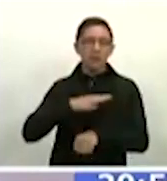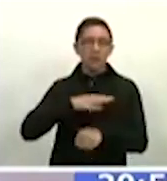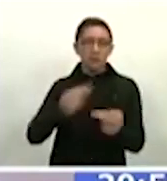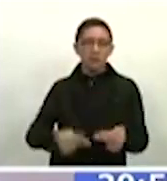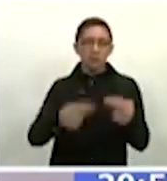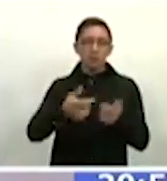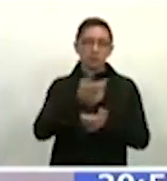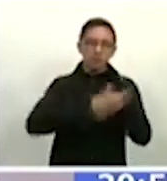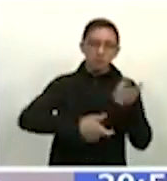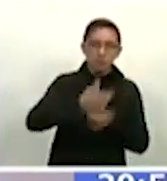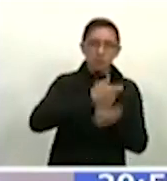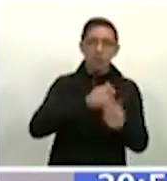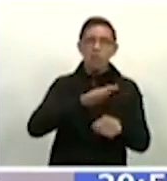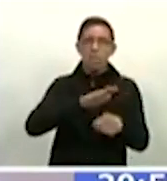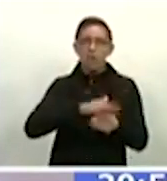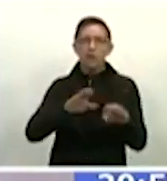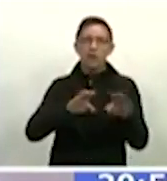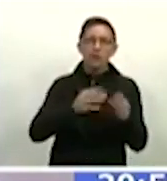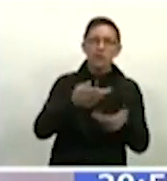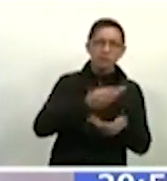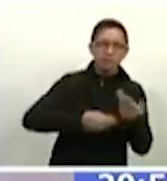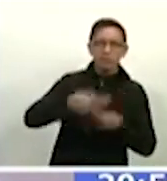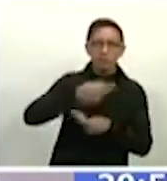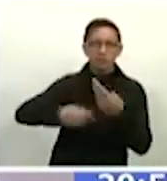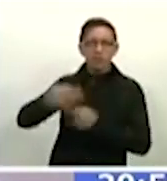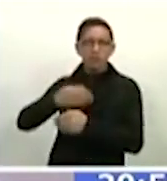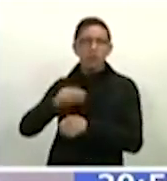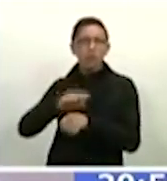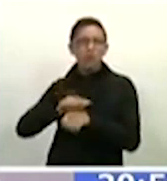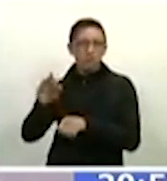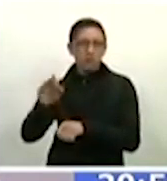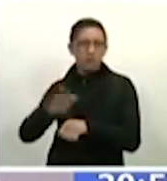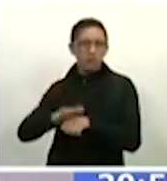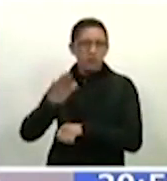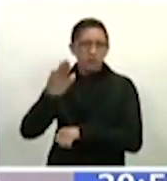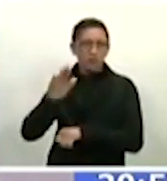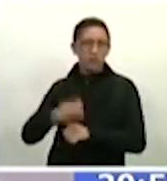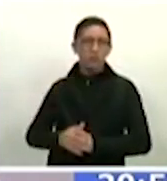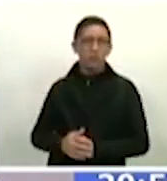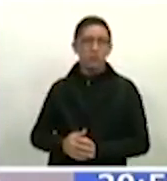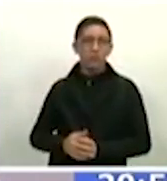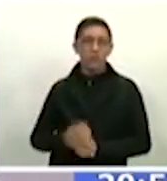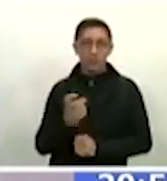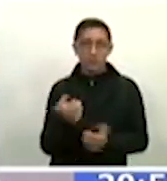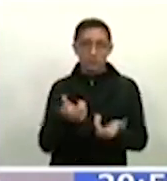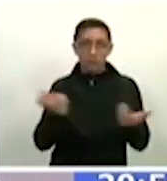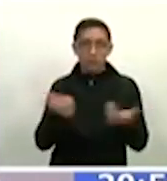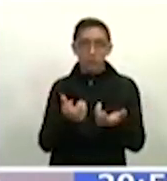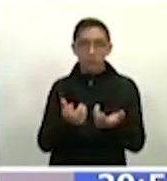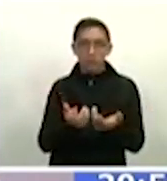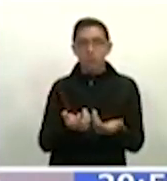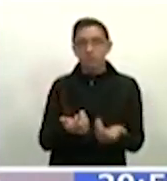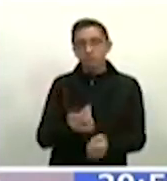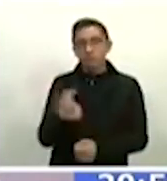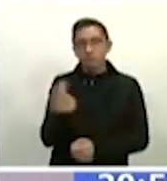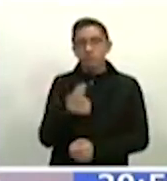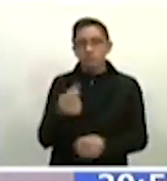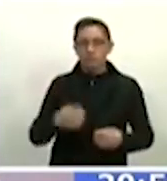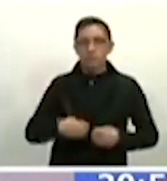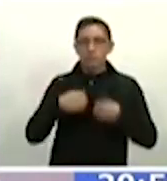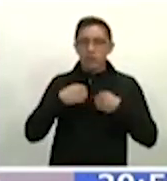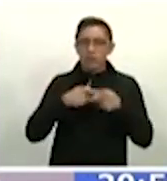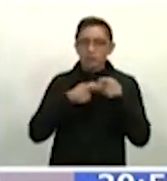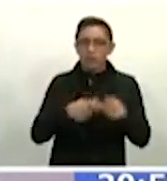mayor movimiento económico. Y para todo esto necesitamos, por supuesto, tener salud, que ese